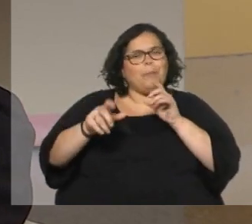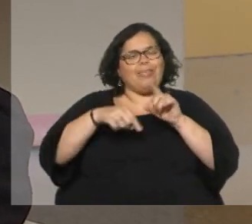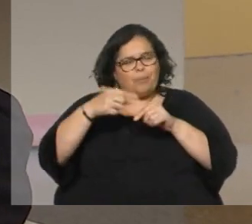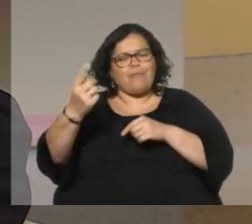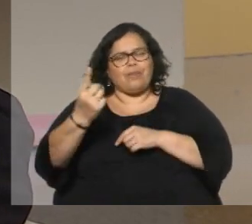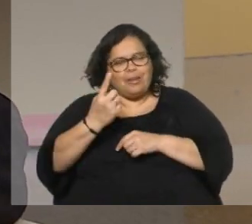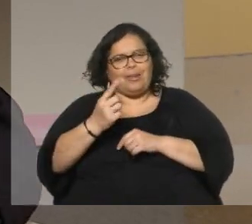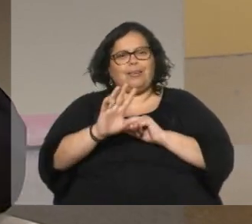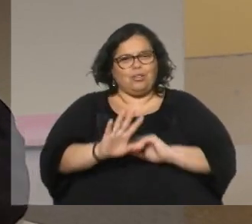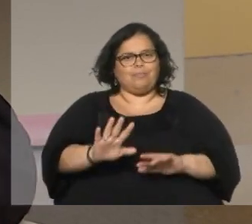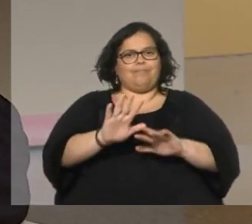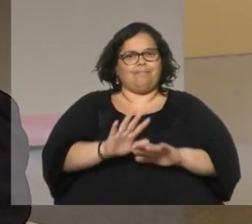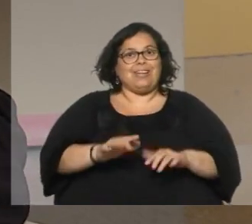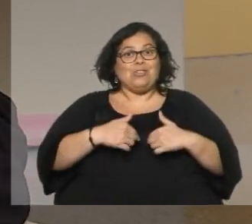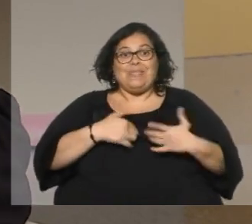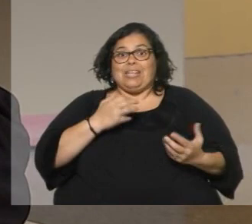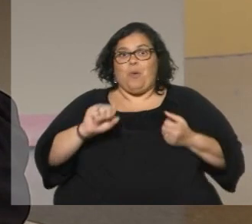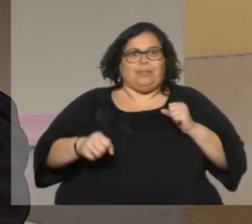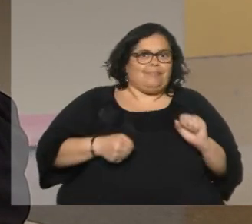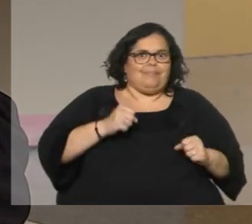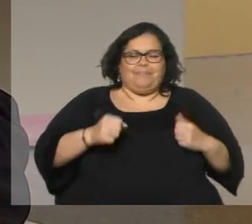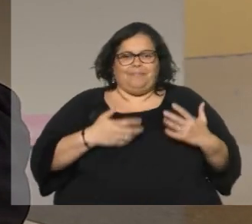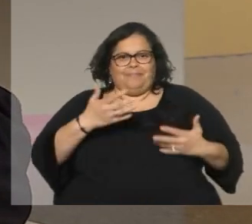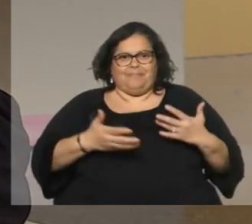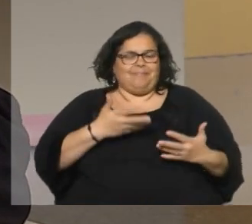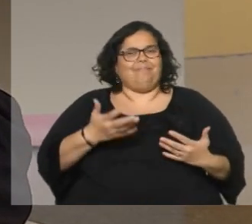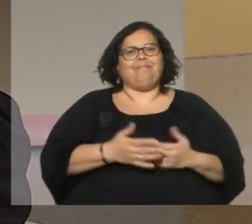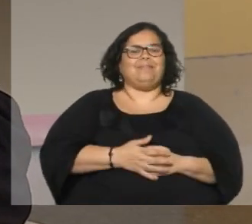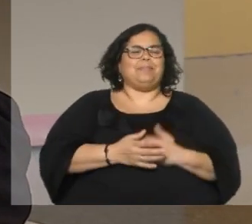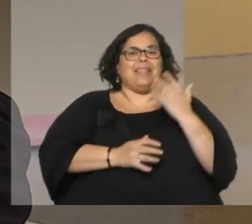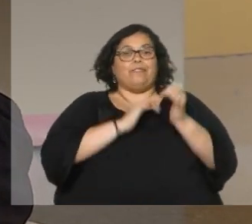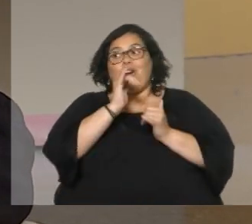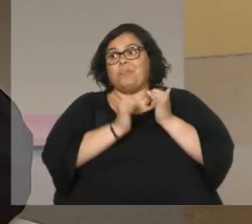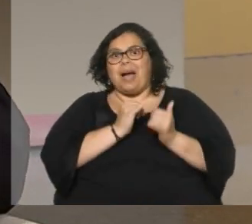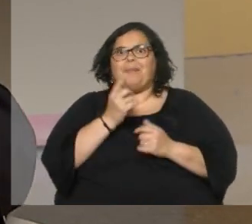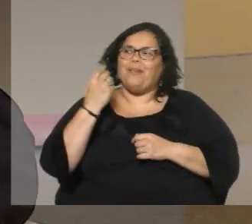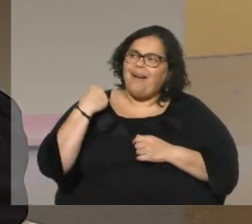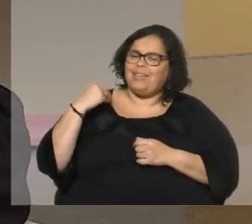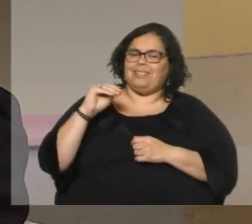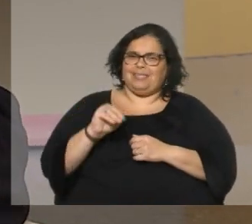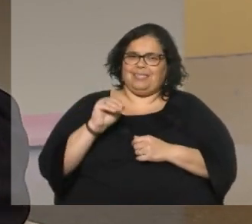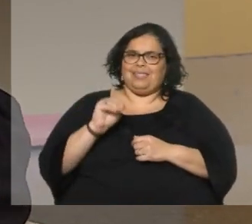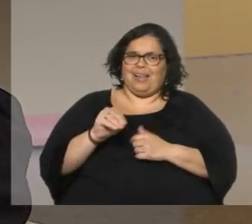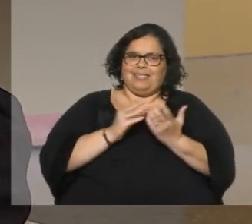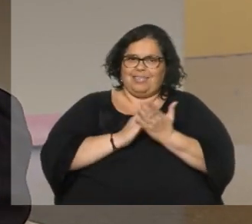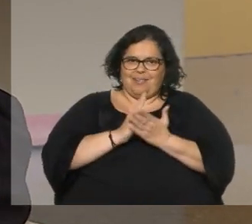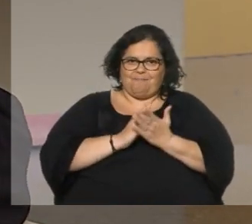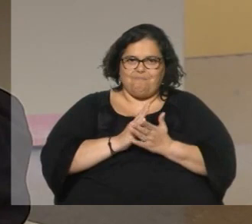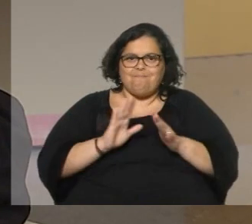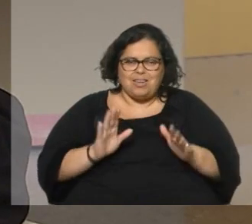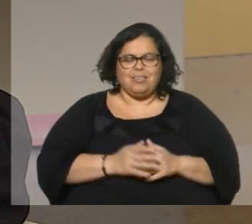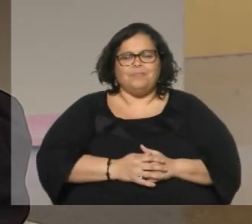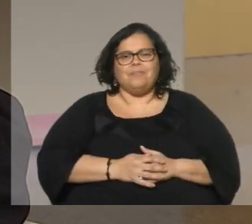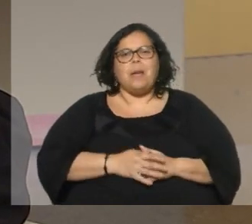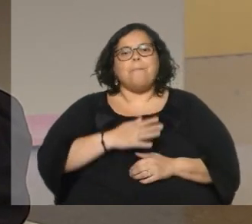y ahí bueno a veces por la voracidad informativa se trataba de llegar antes pero realmente